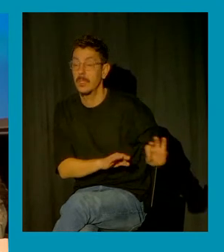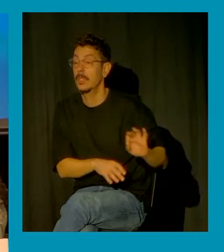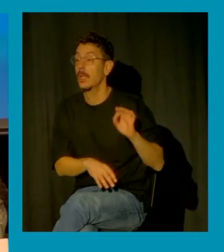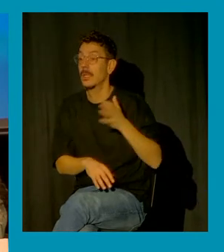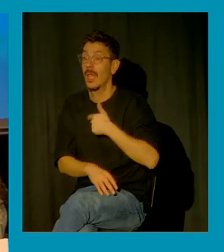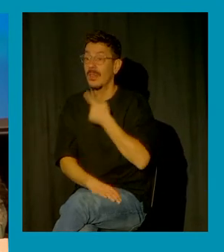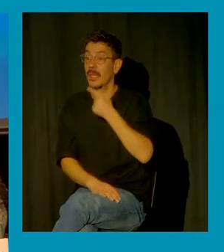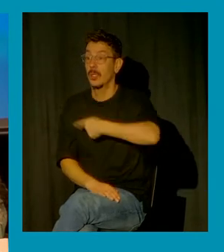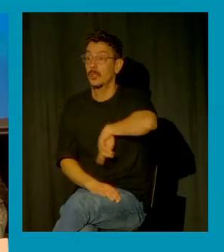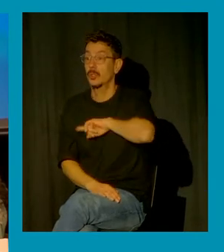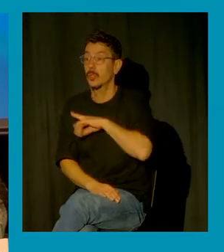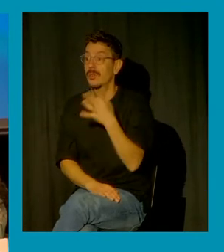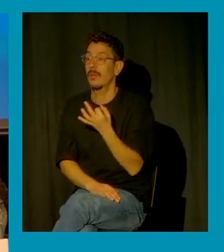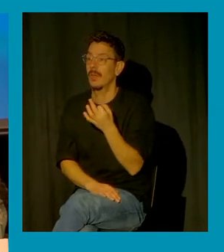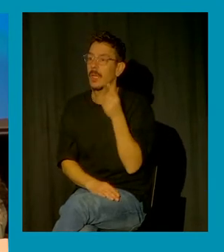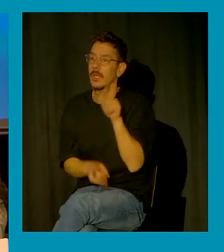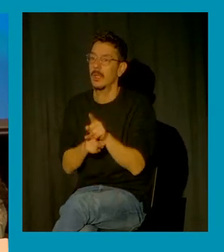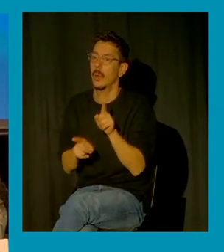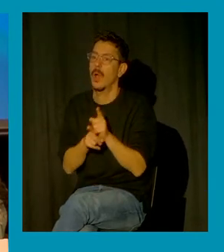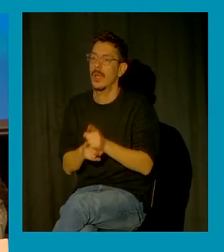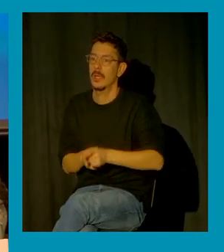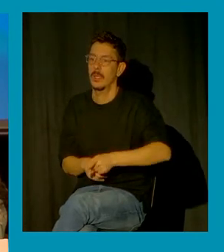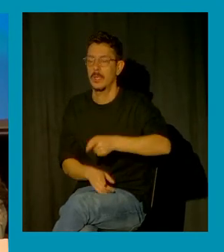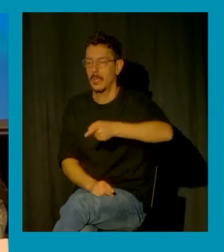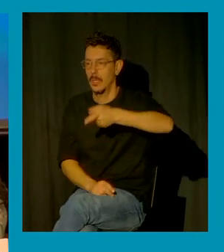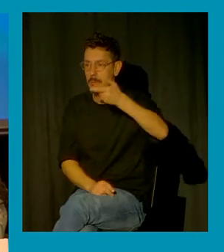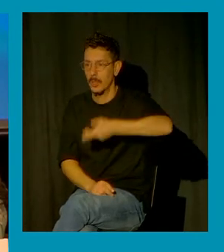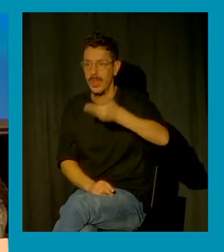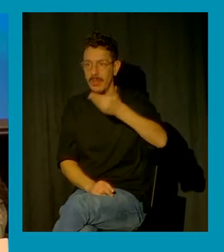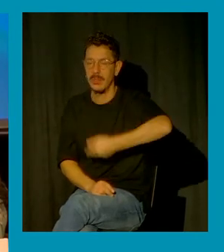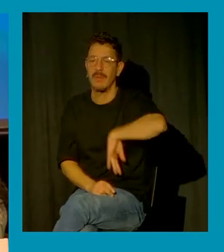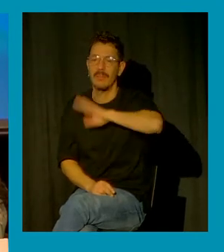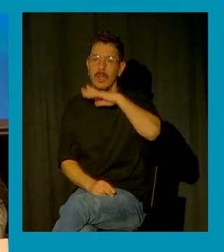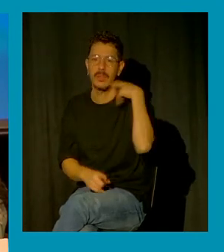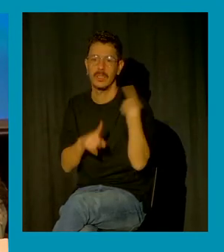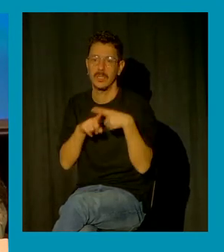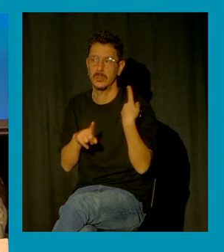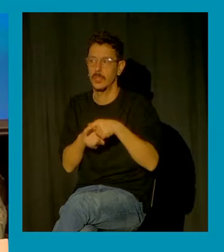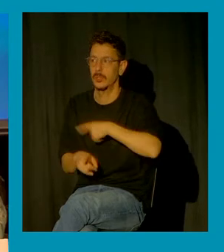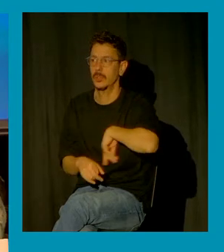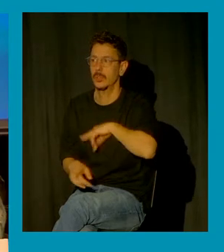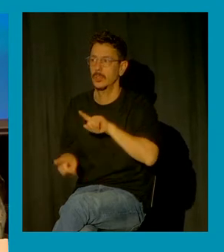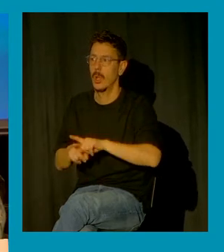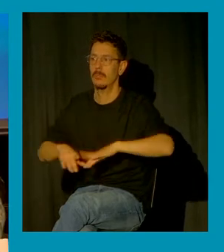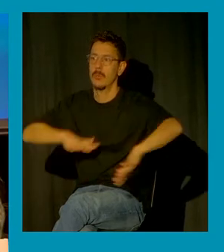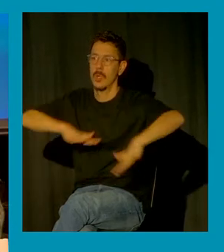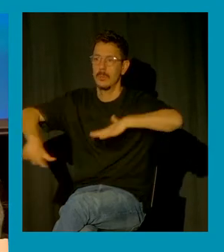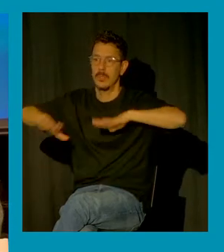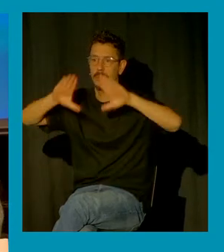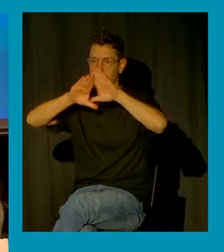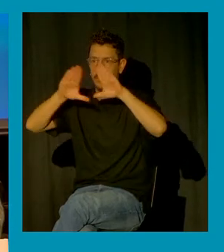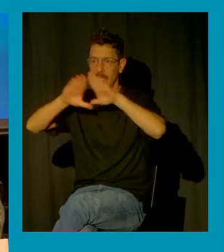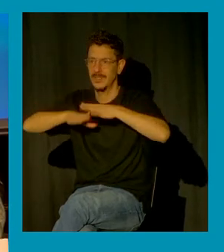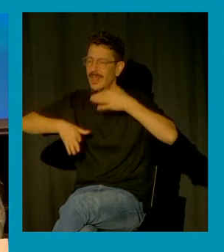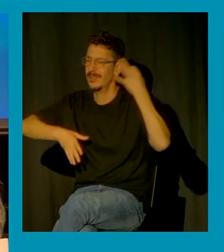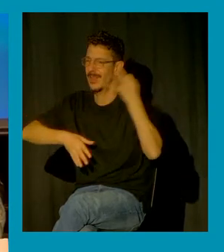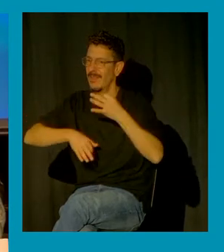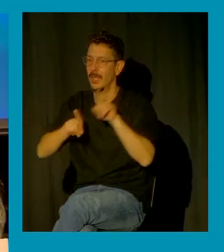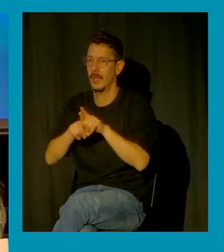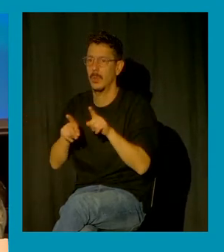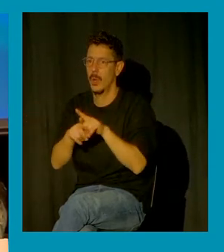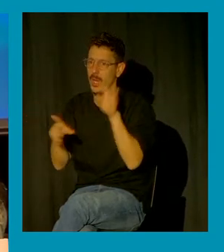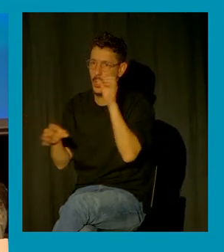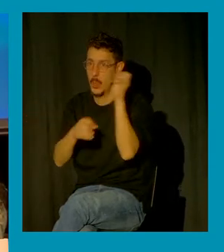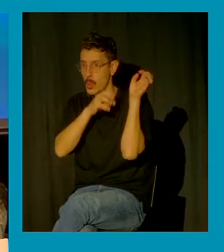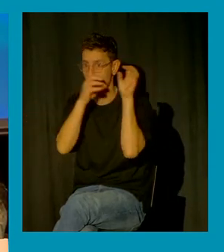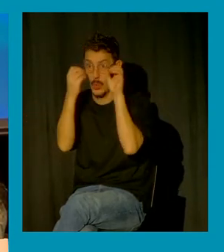importancia de las violencias sexuales que es algo que nos ha tocado como movimientos feministas hacer constantemente pero sin